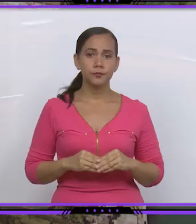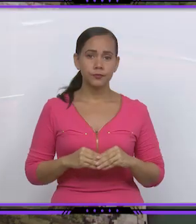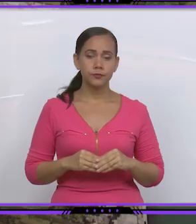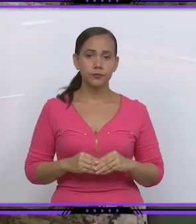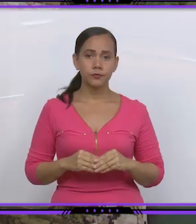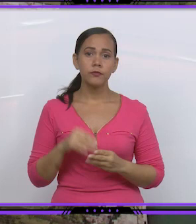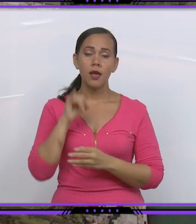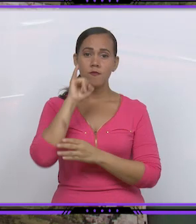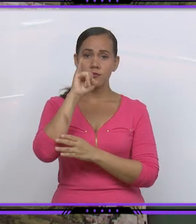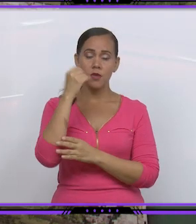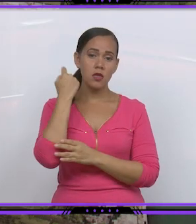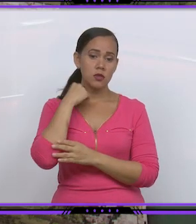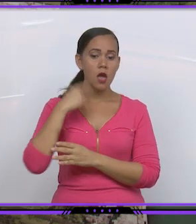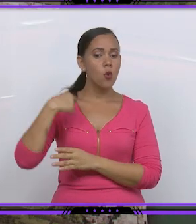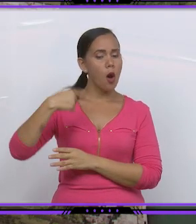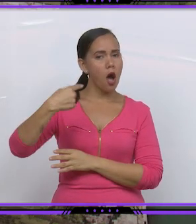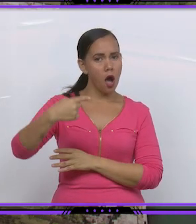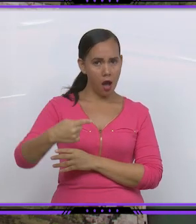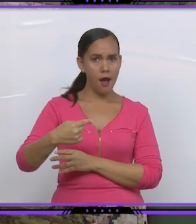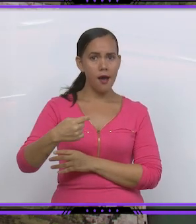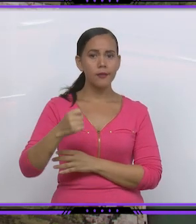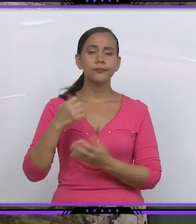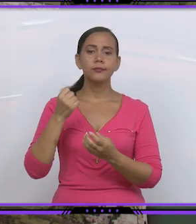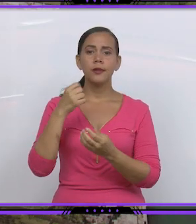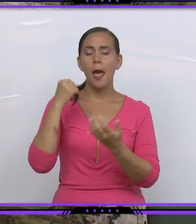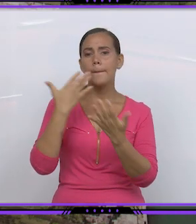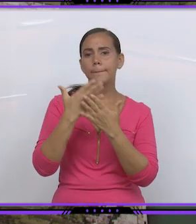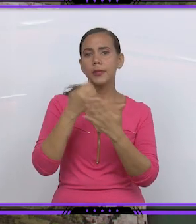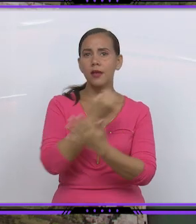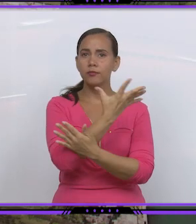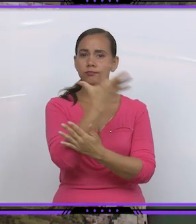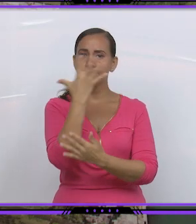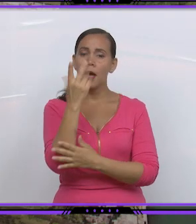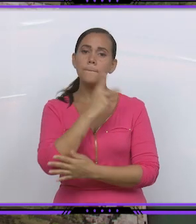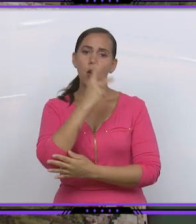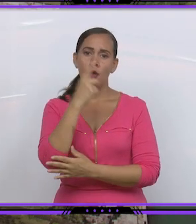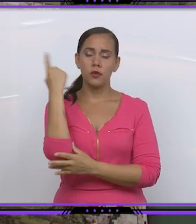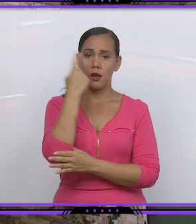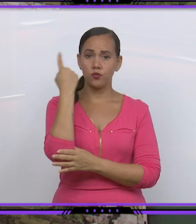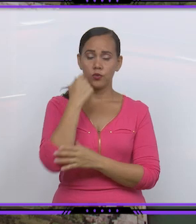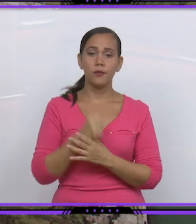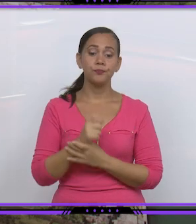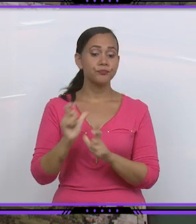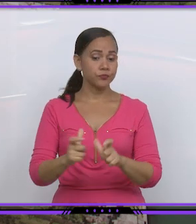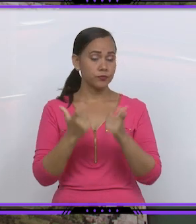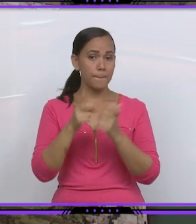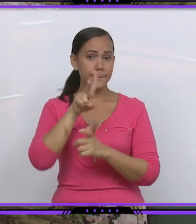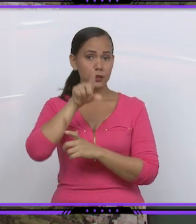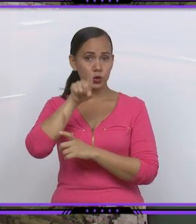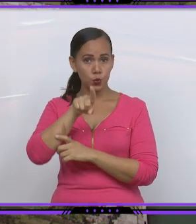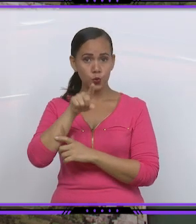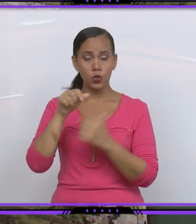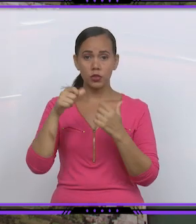Por seis años consecutivos, la empresa agroforestal Matanzas sostiene su condición de colectivo vanguardia nacional. Cuando se